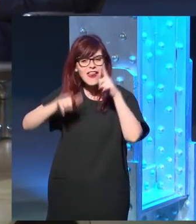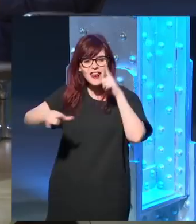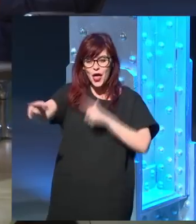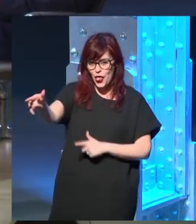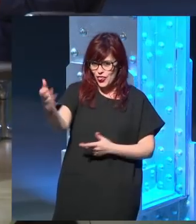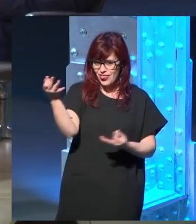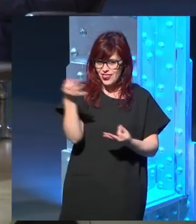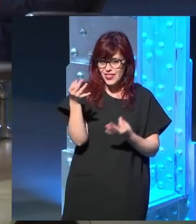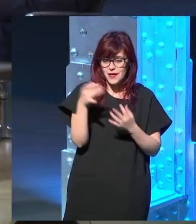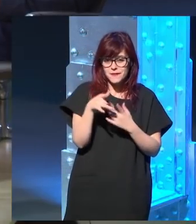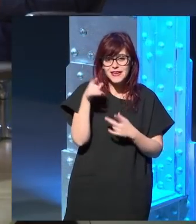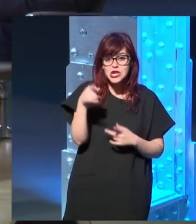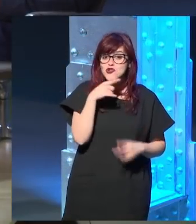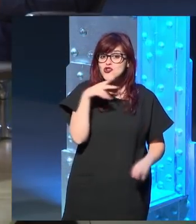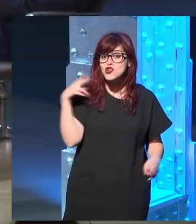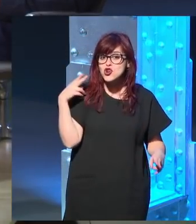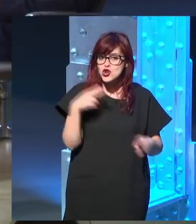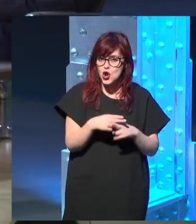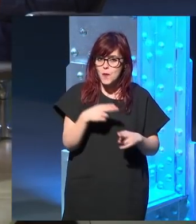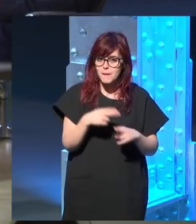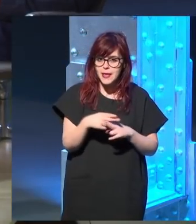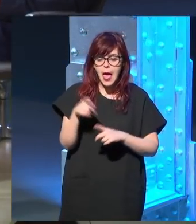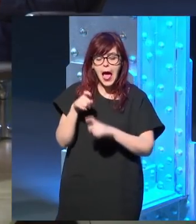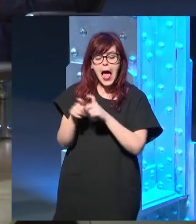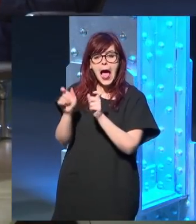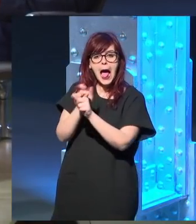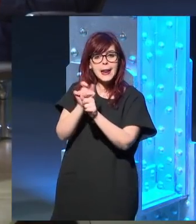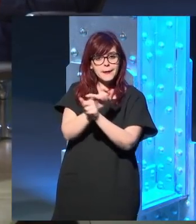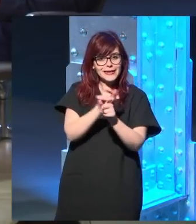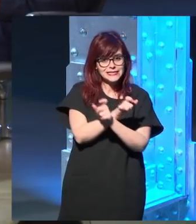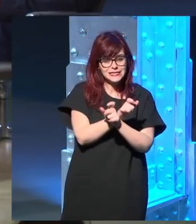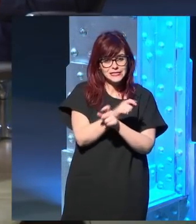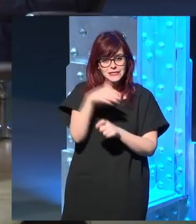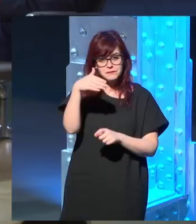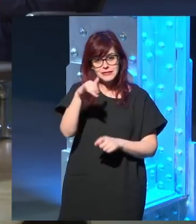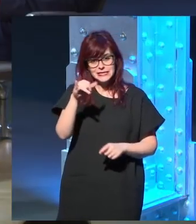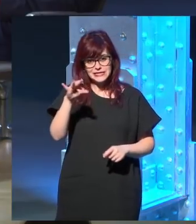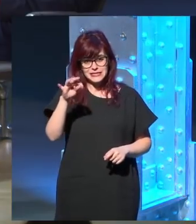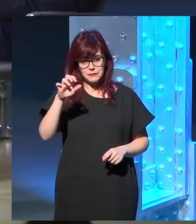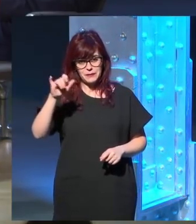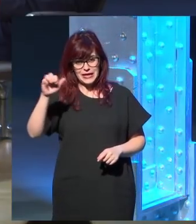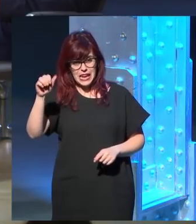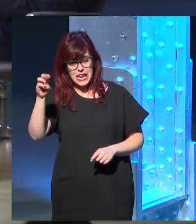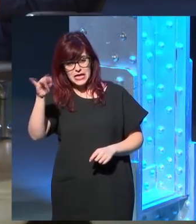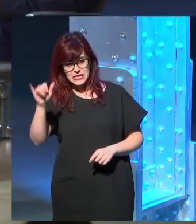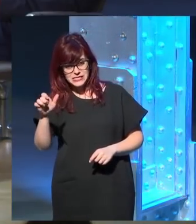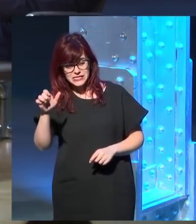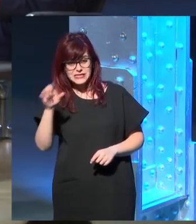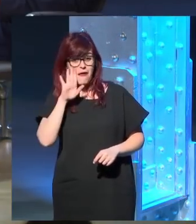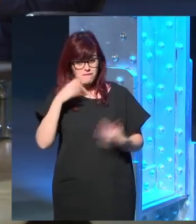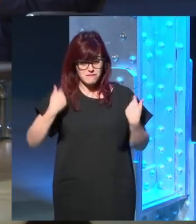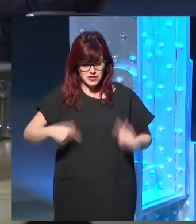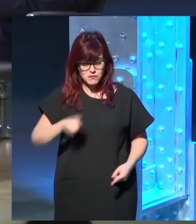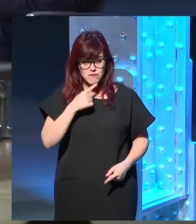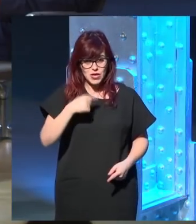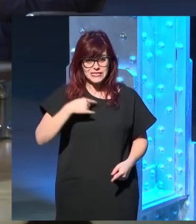obligarlo a pronunciar su nombre al revés se llamaba Mixipitilix y tenía que decir él mismo tenía que